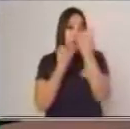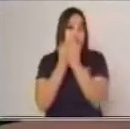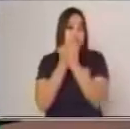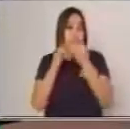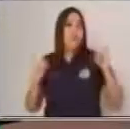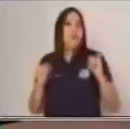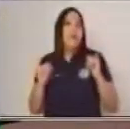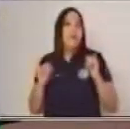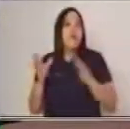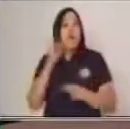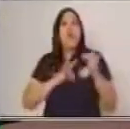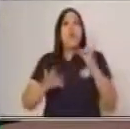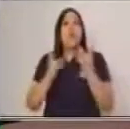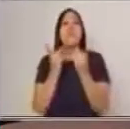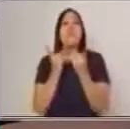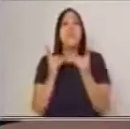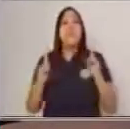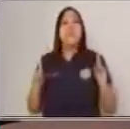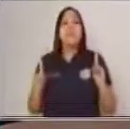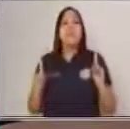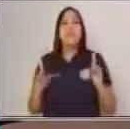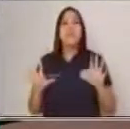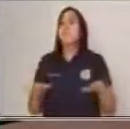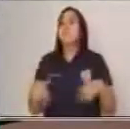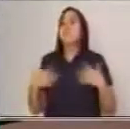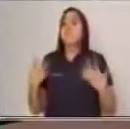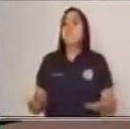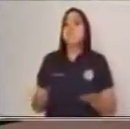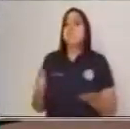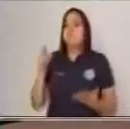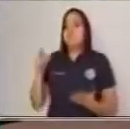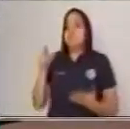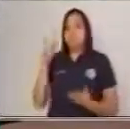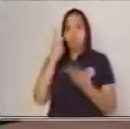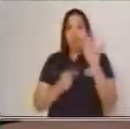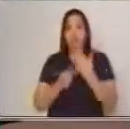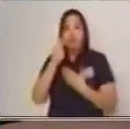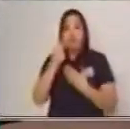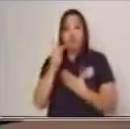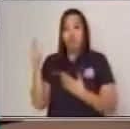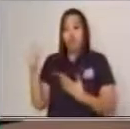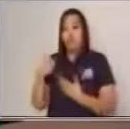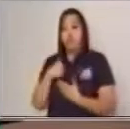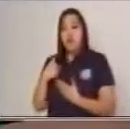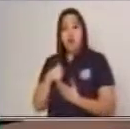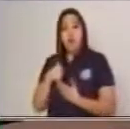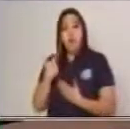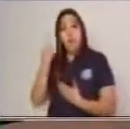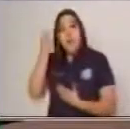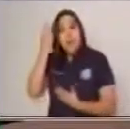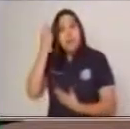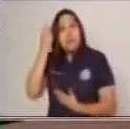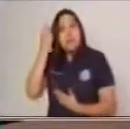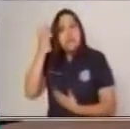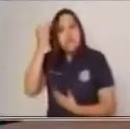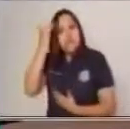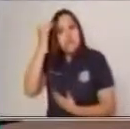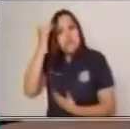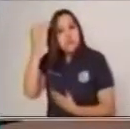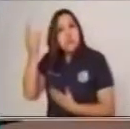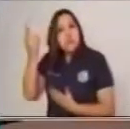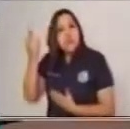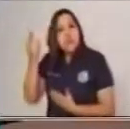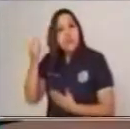o va a ser dependiente de otra? Estos dos criterios nos van a dar a entender a cada uno de nosotros